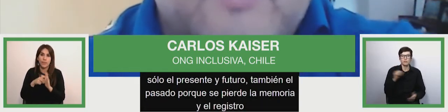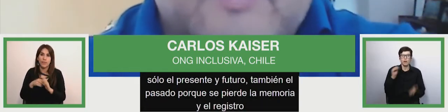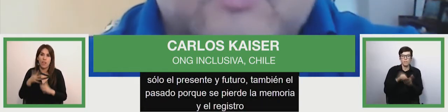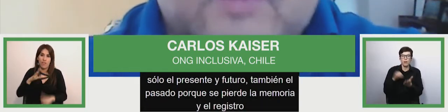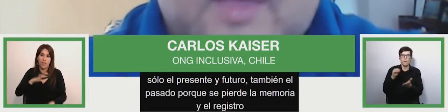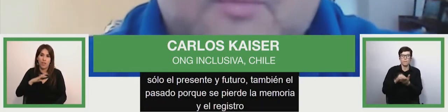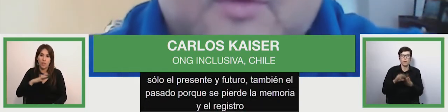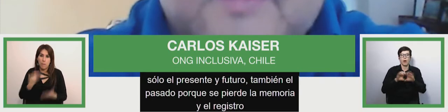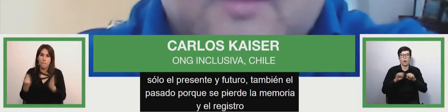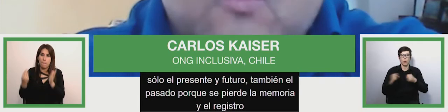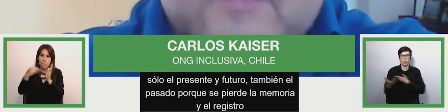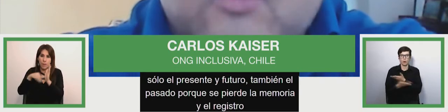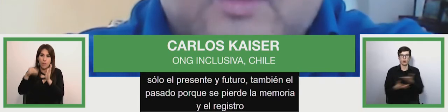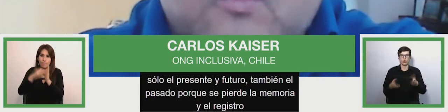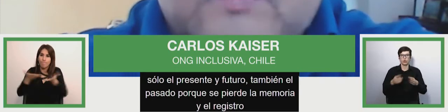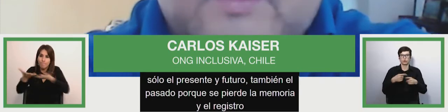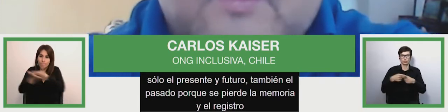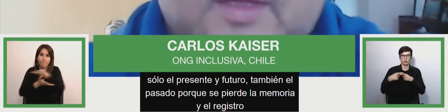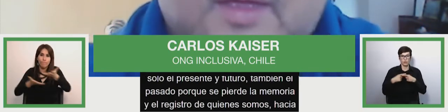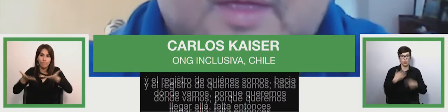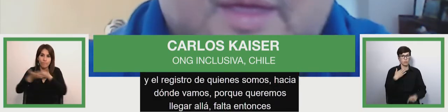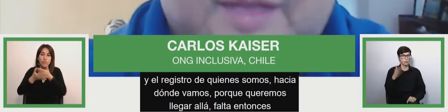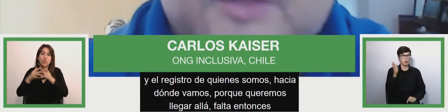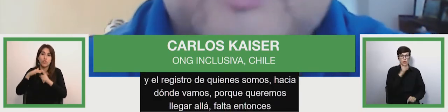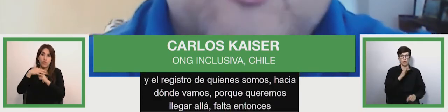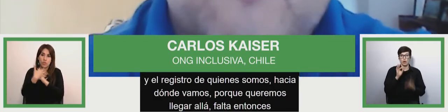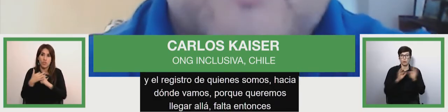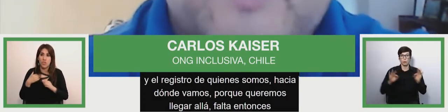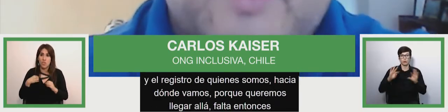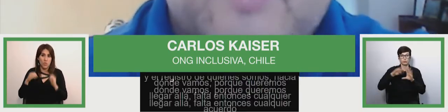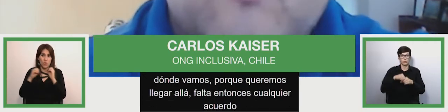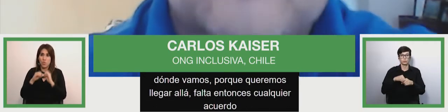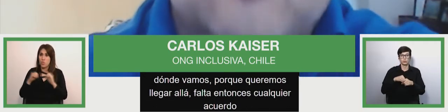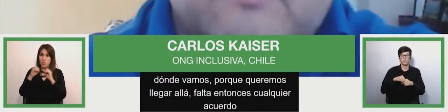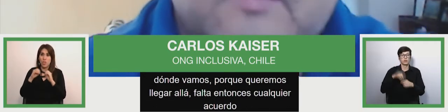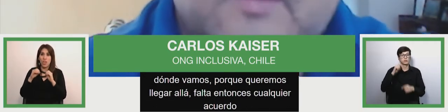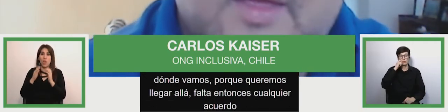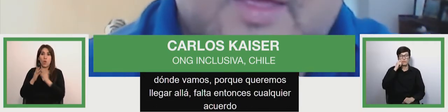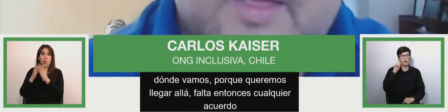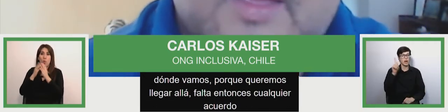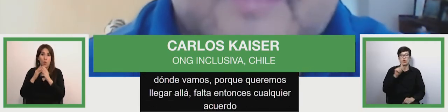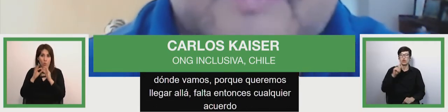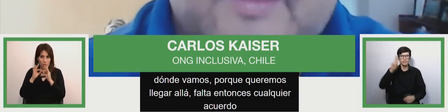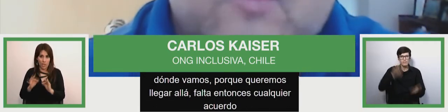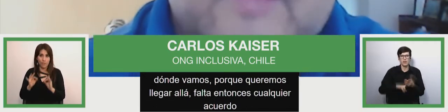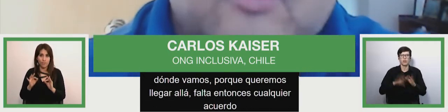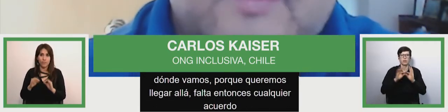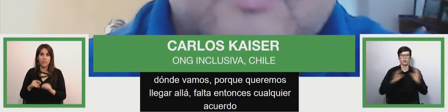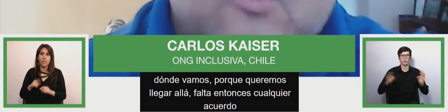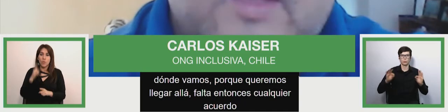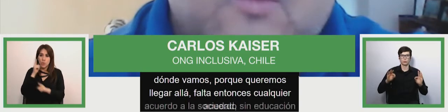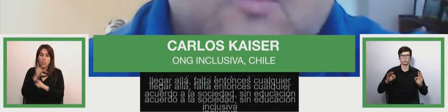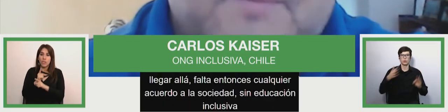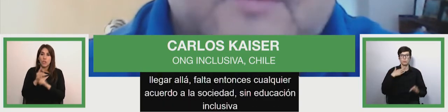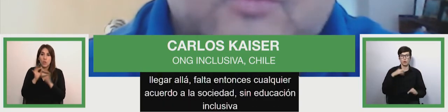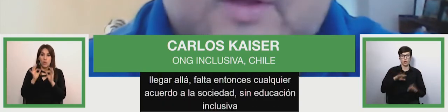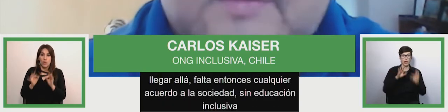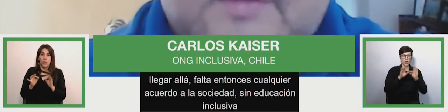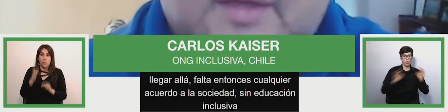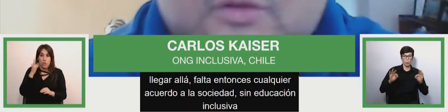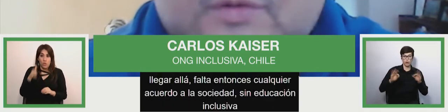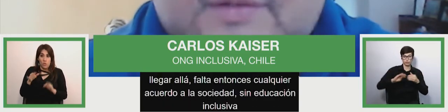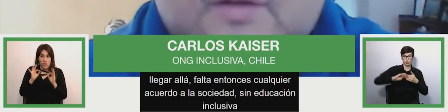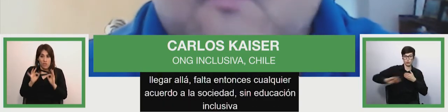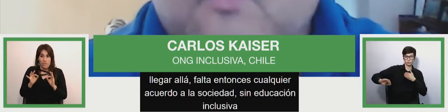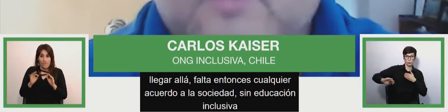posible en la sociedad porque sin educación inclusiva entonces no es verdadera educación si la educación excluye a algunas personas